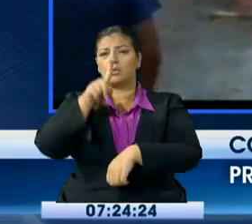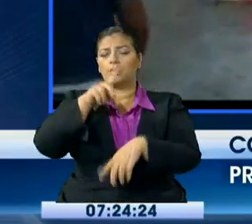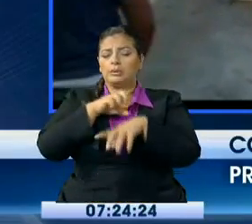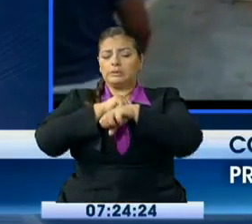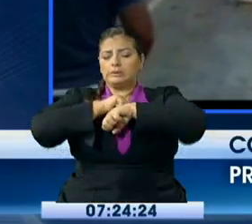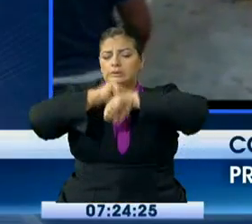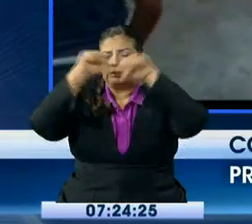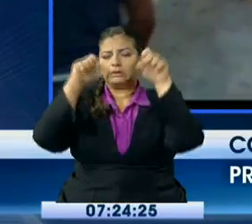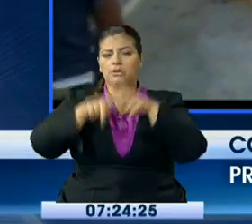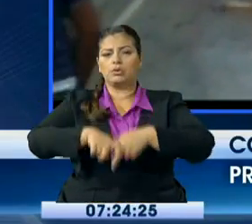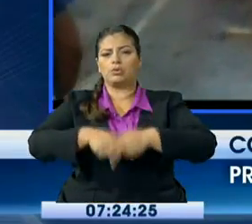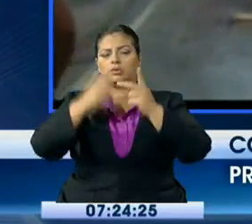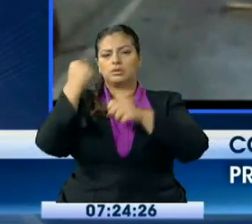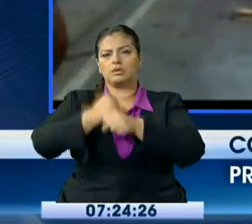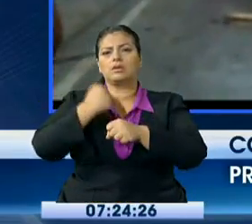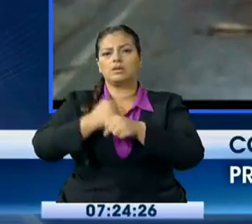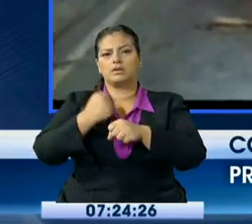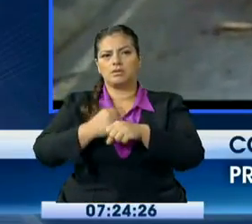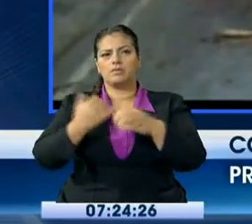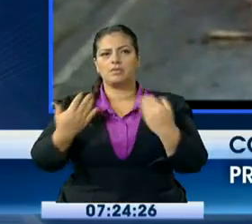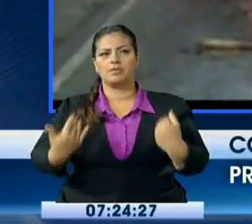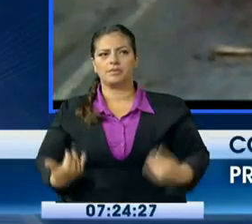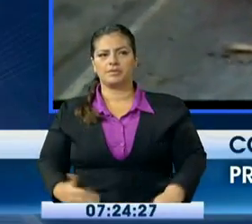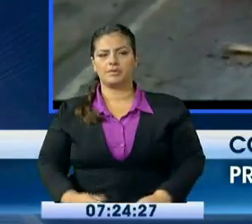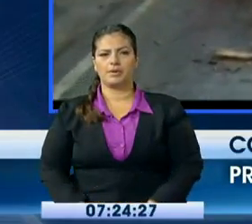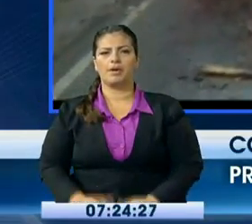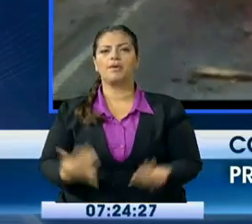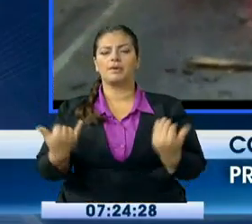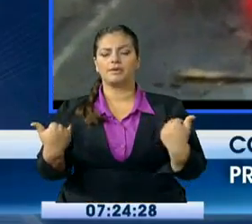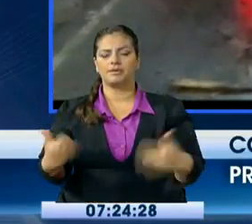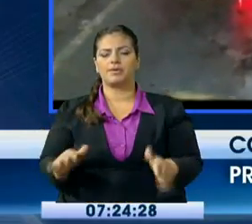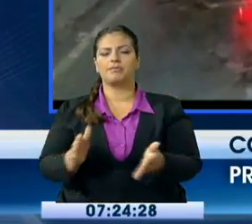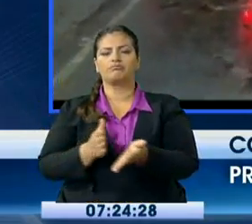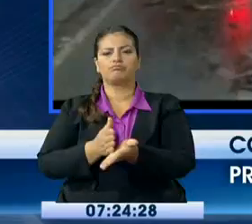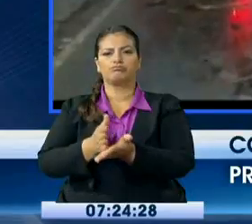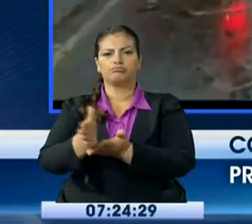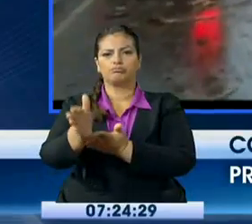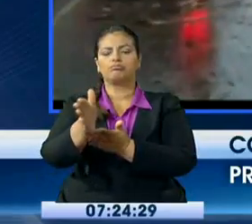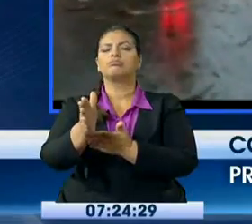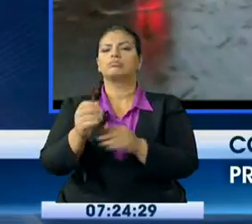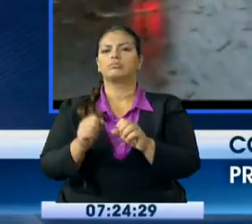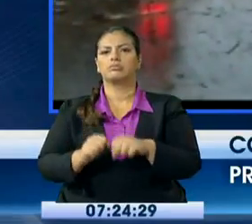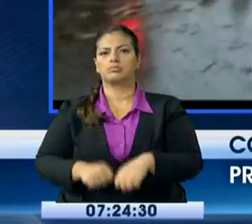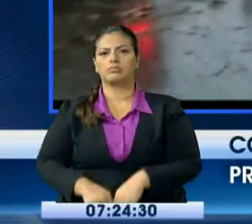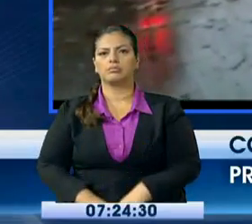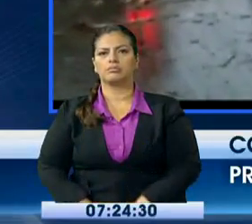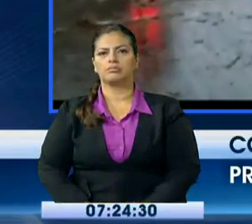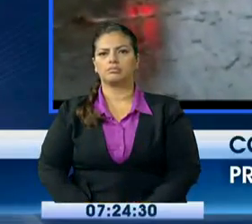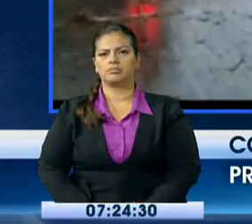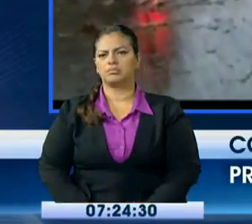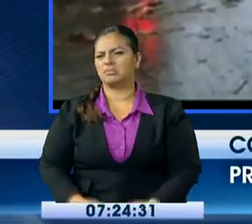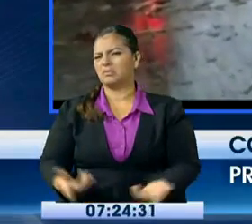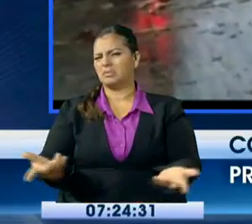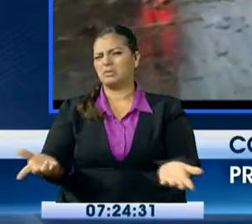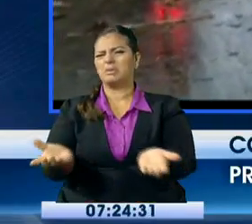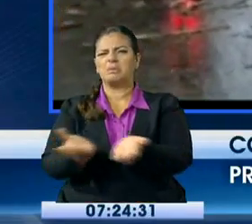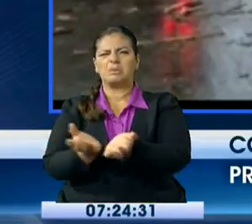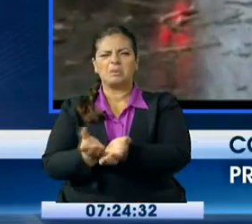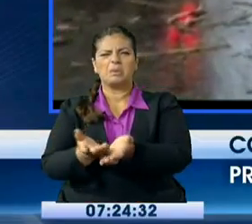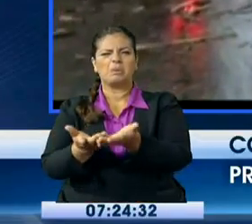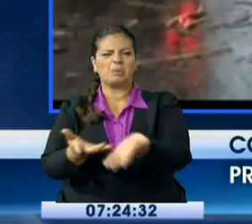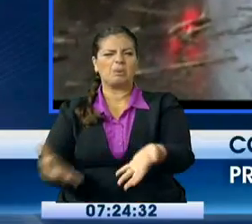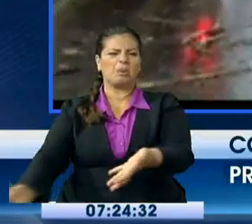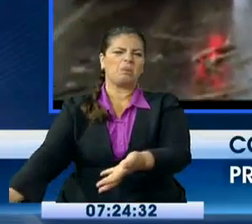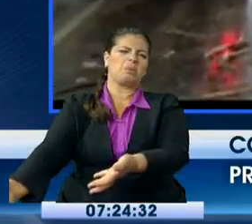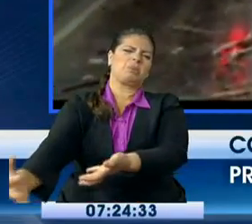y prácticamente estamos ya habilitando en gran medida al menos los daños y la remoción de los escombros sobre la